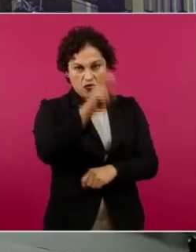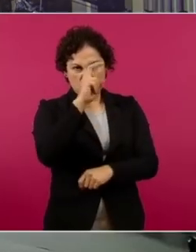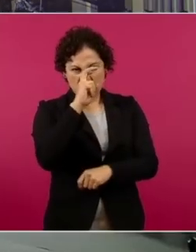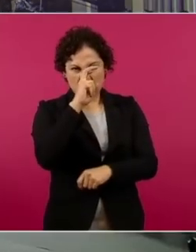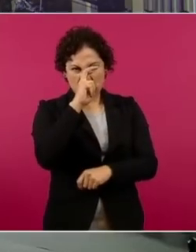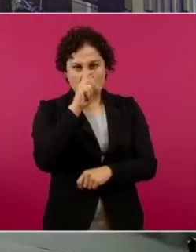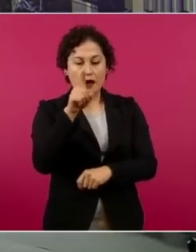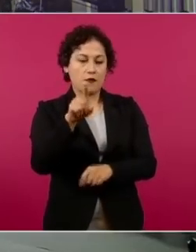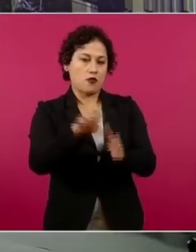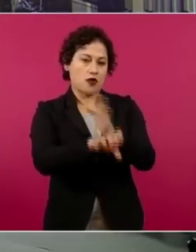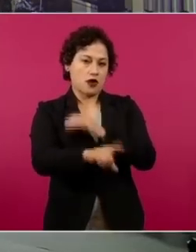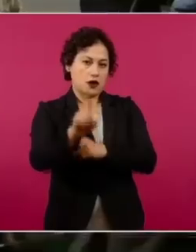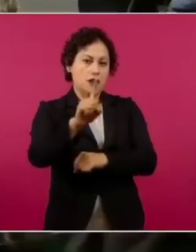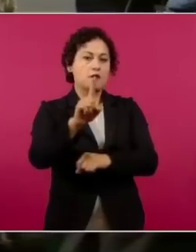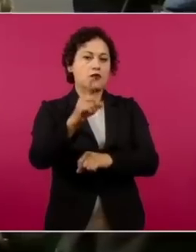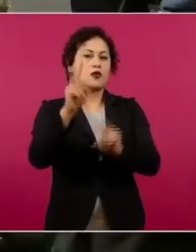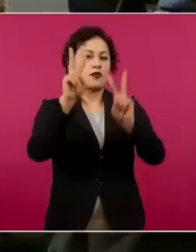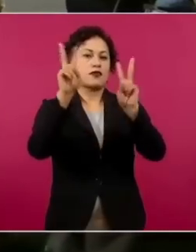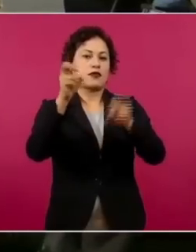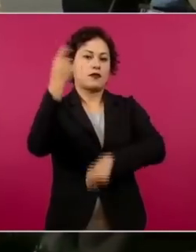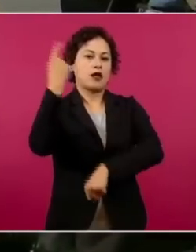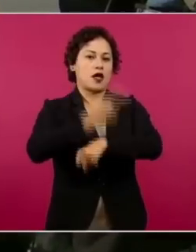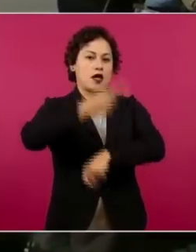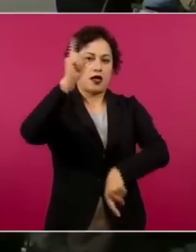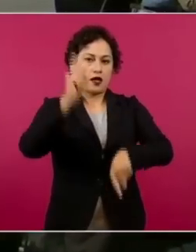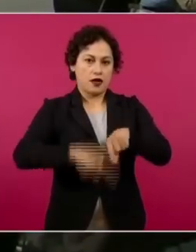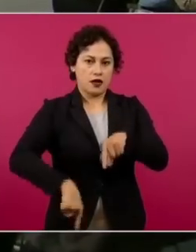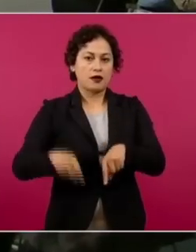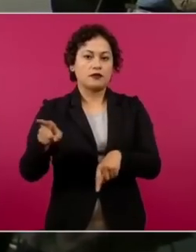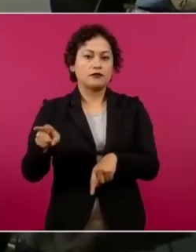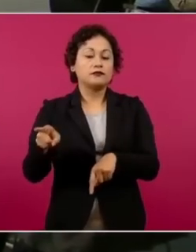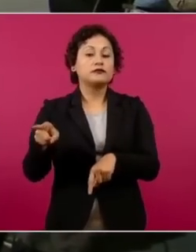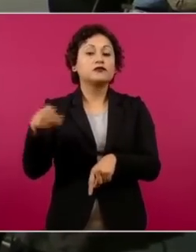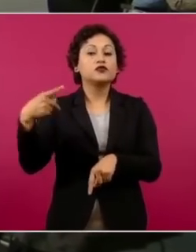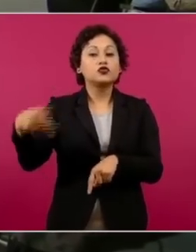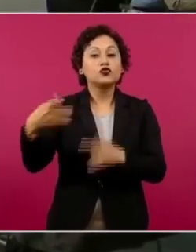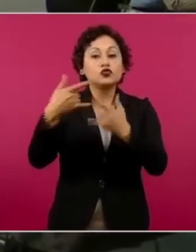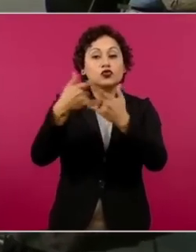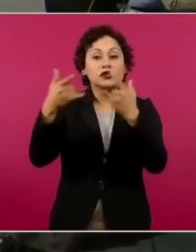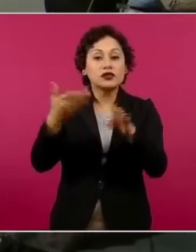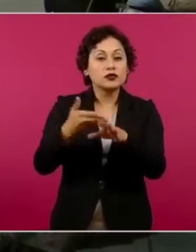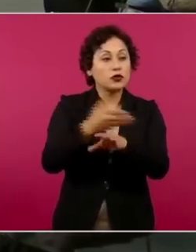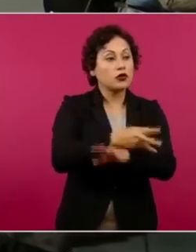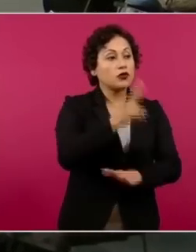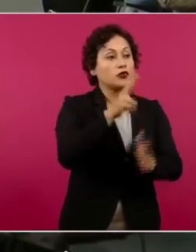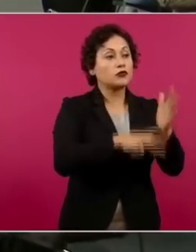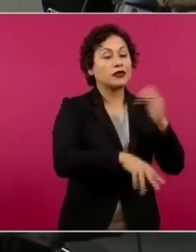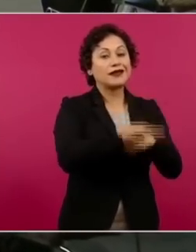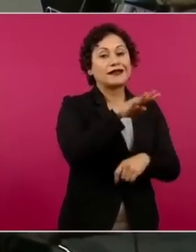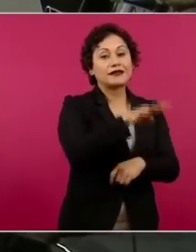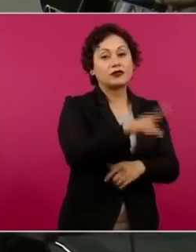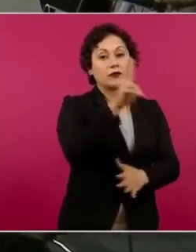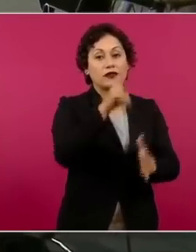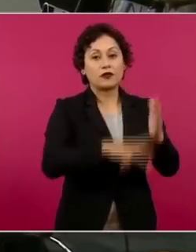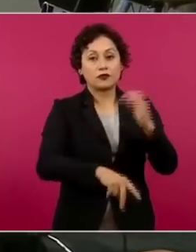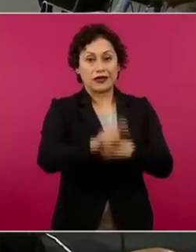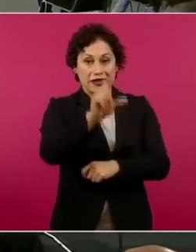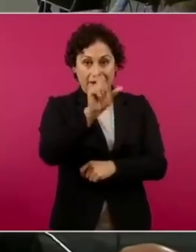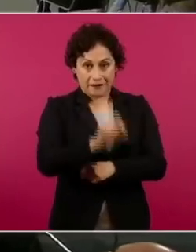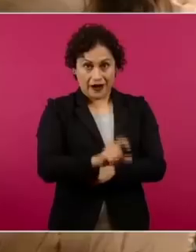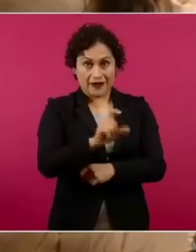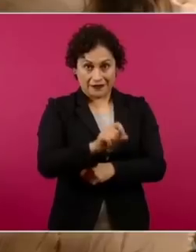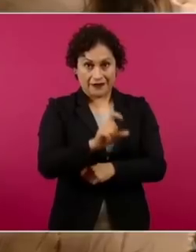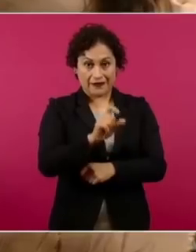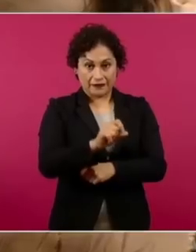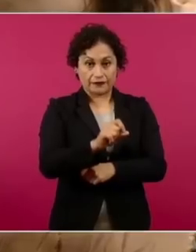en el caso de Kenia es año 2019 y 2020, antes de que se endurecieran las leyes en